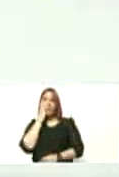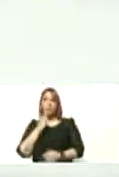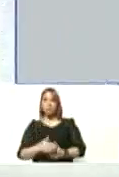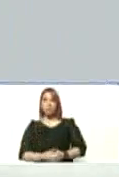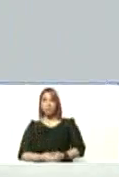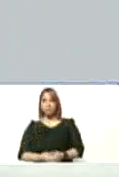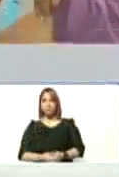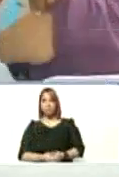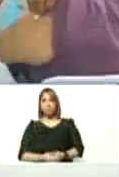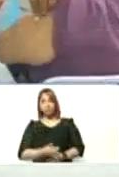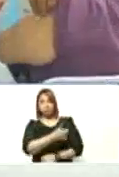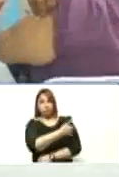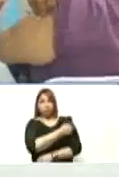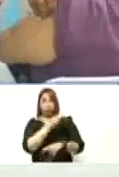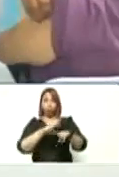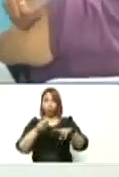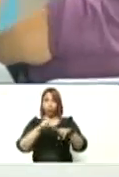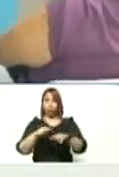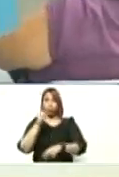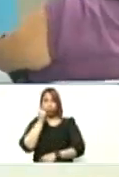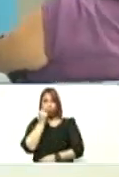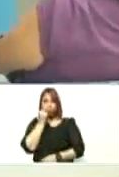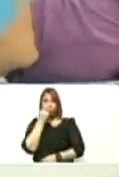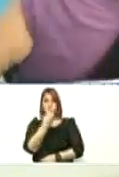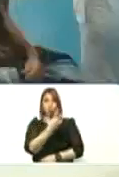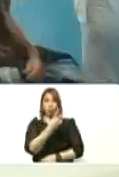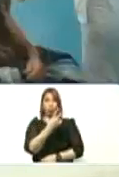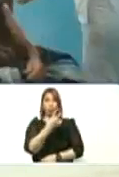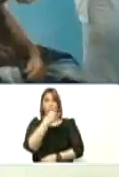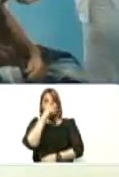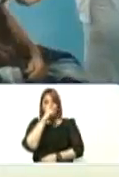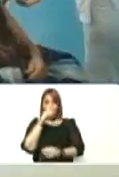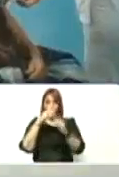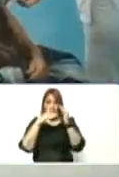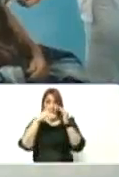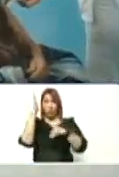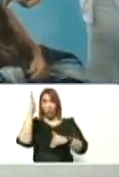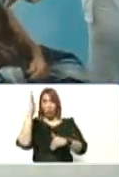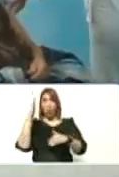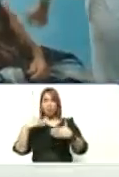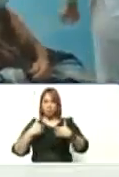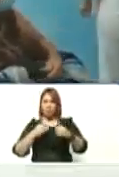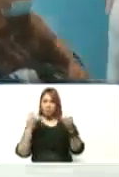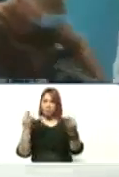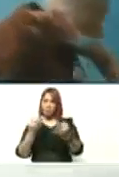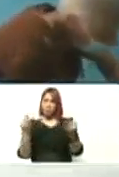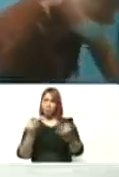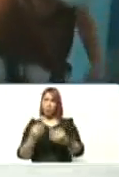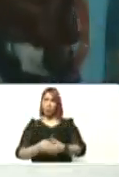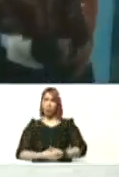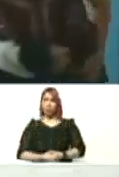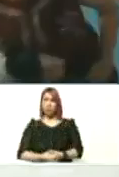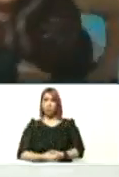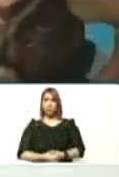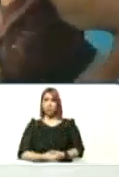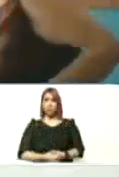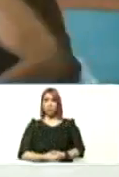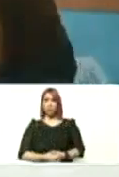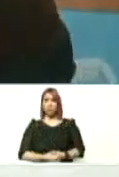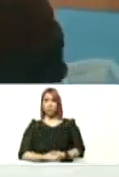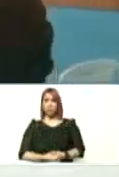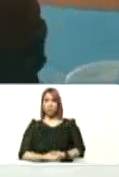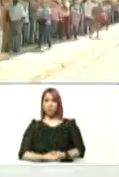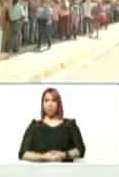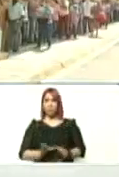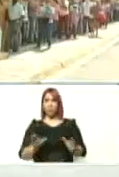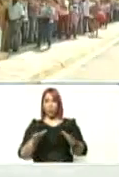vacunar a los niños y niñas de dos años en adelante es seguro certificado por los